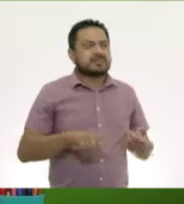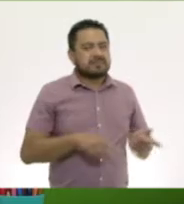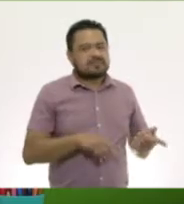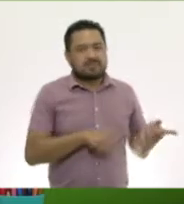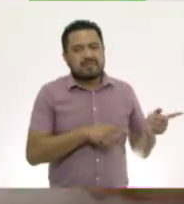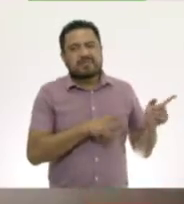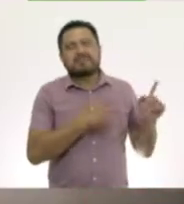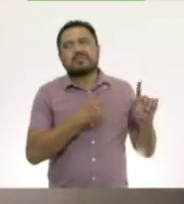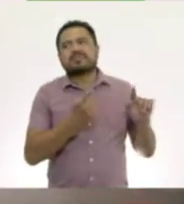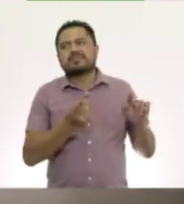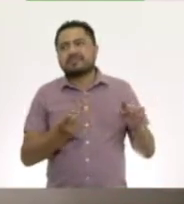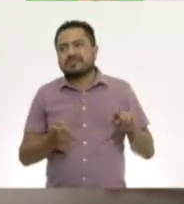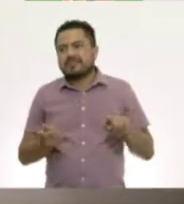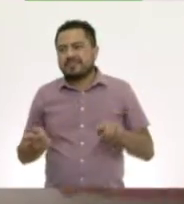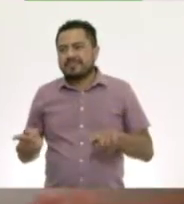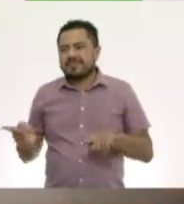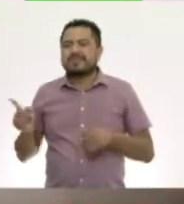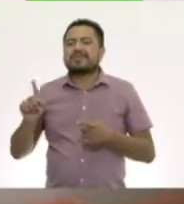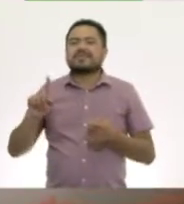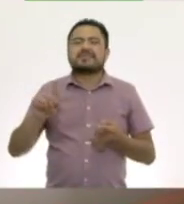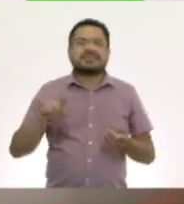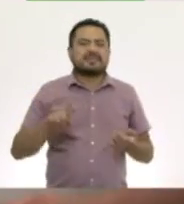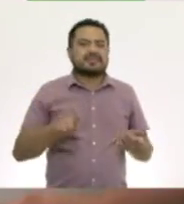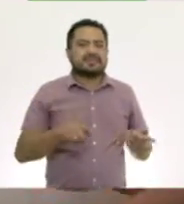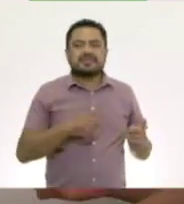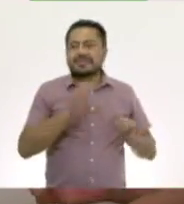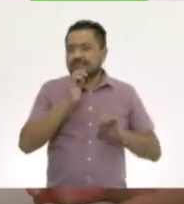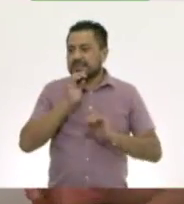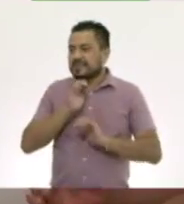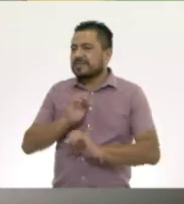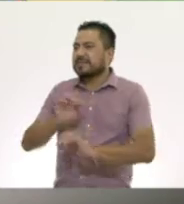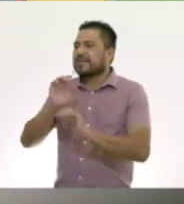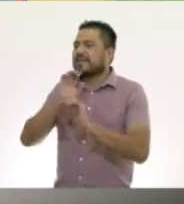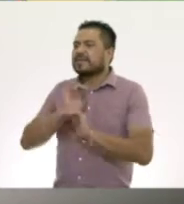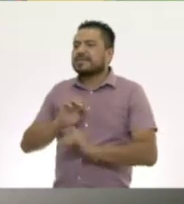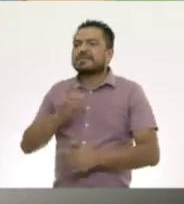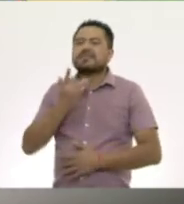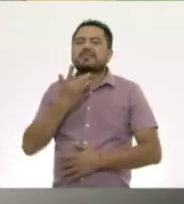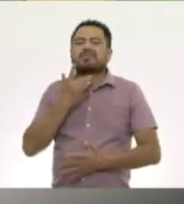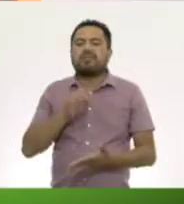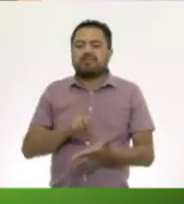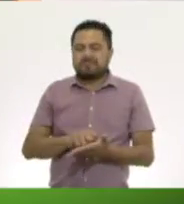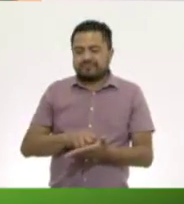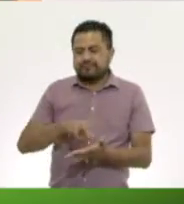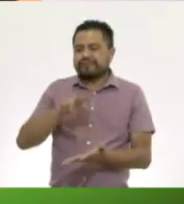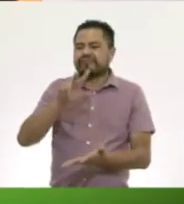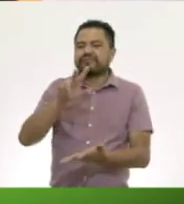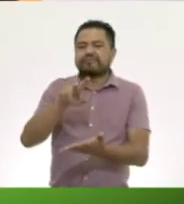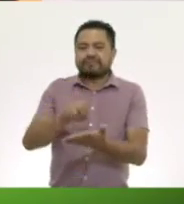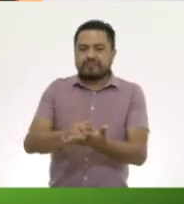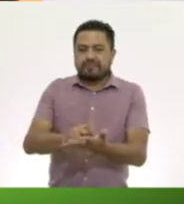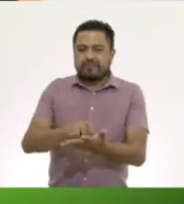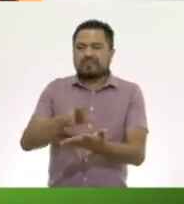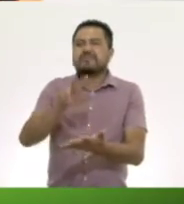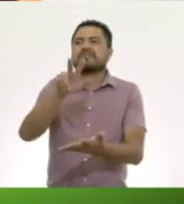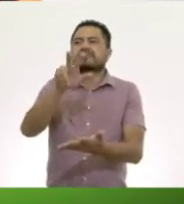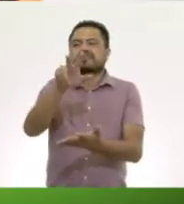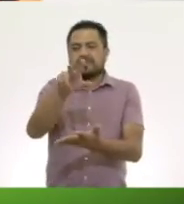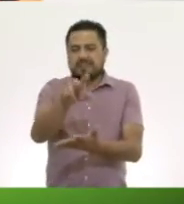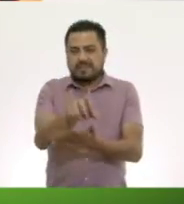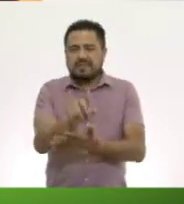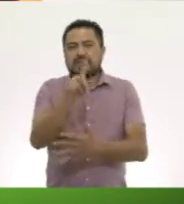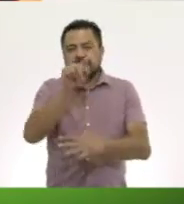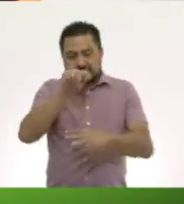Cucú, cucú, cantaba la rana. Cucú, cucú,